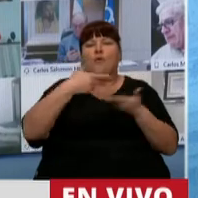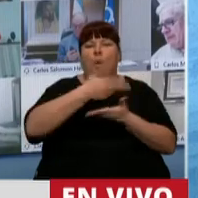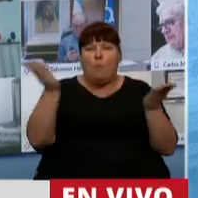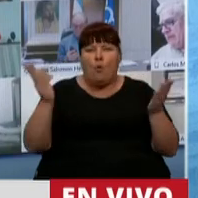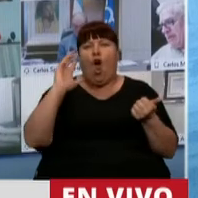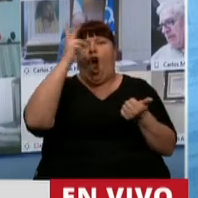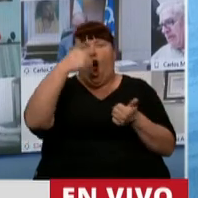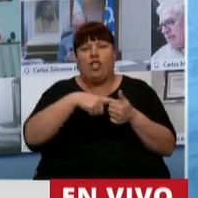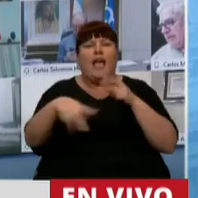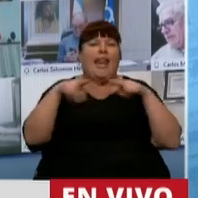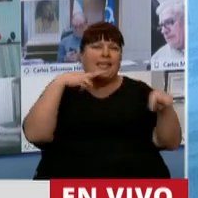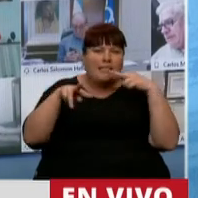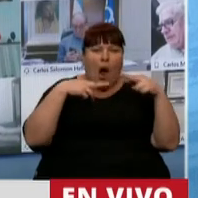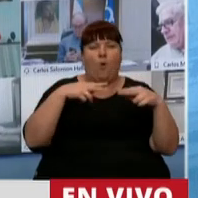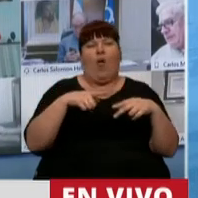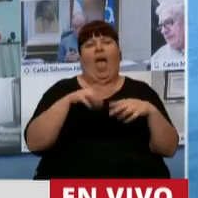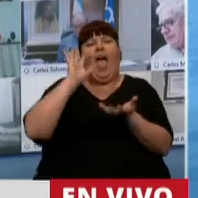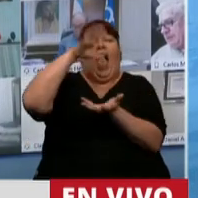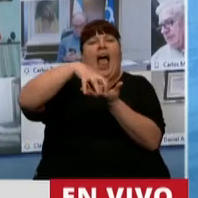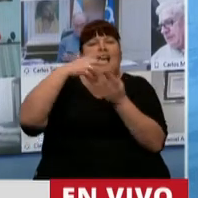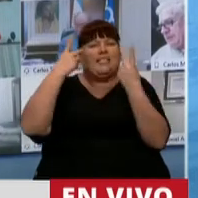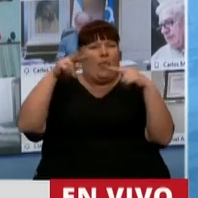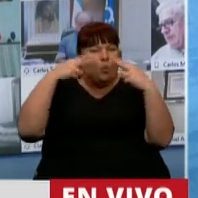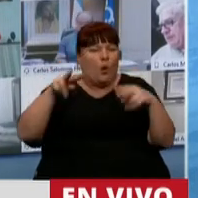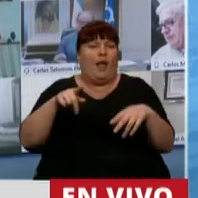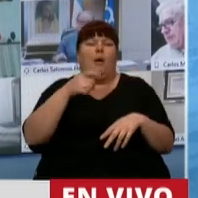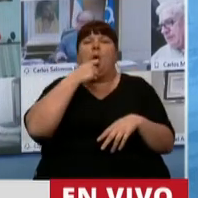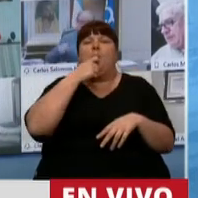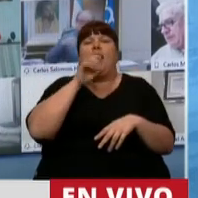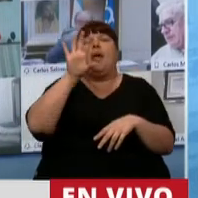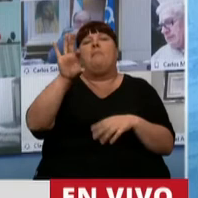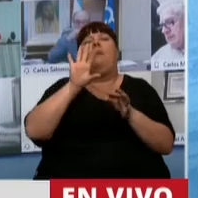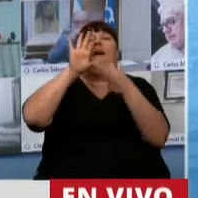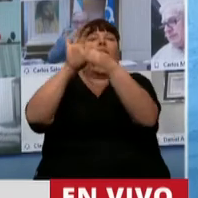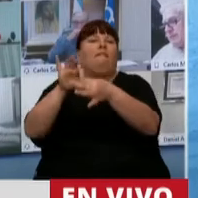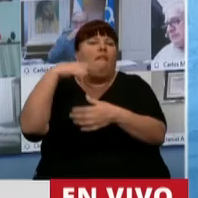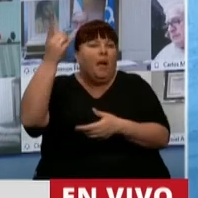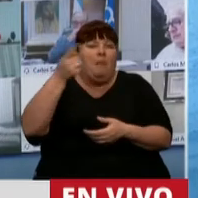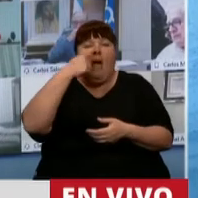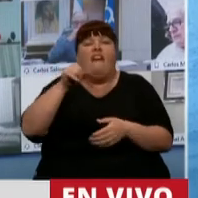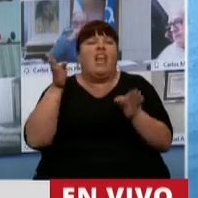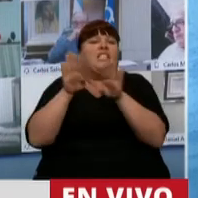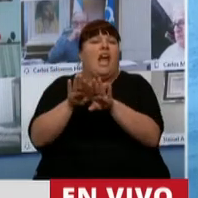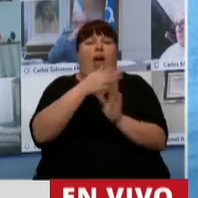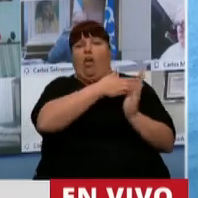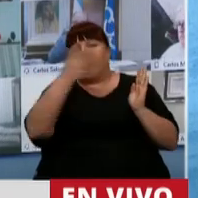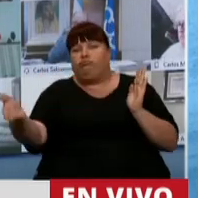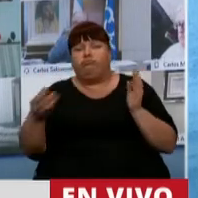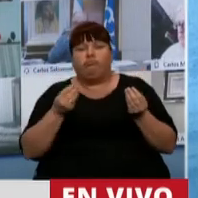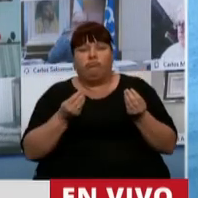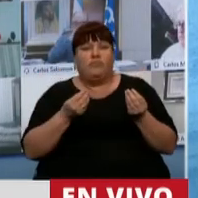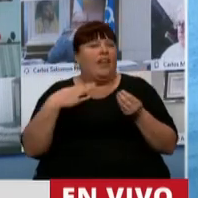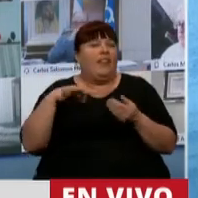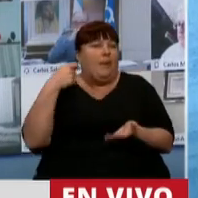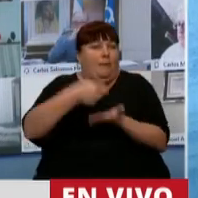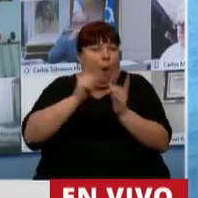un hotel un restaurante una agencia de viaje que por ahí contrata potencia pero que estuvo cerrado todo este tiempo la